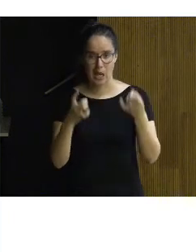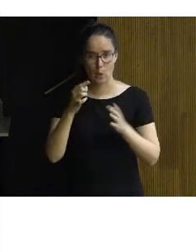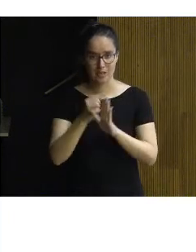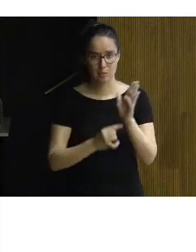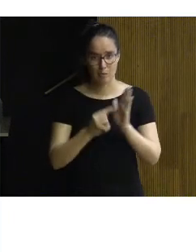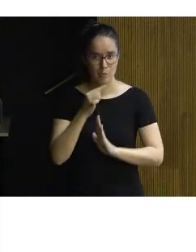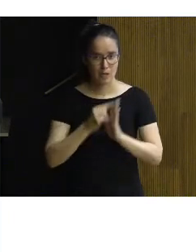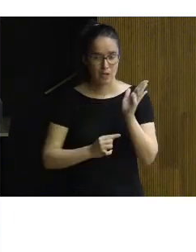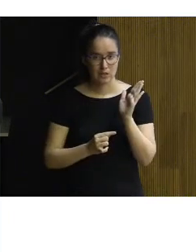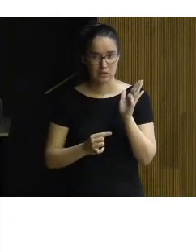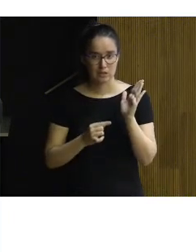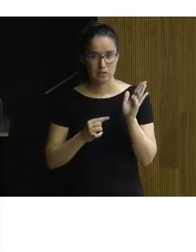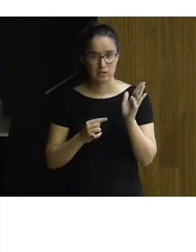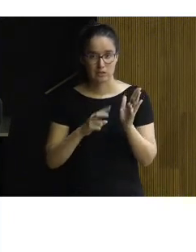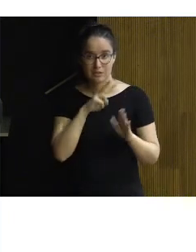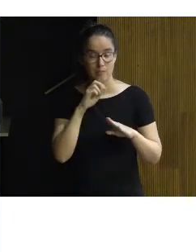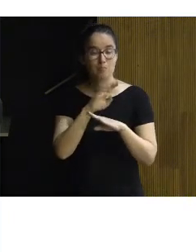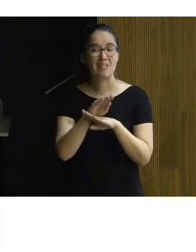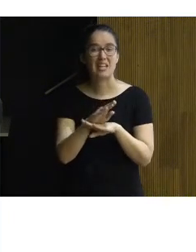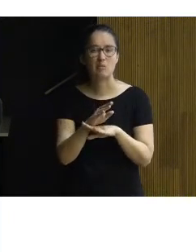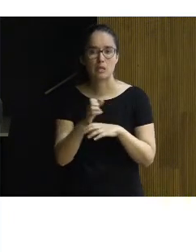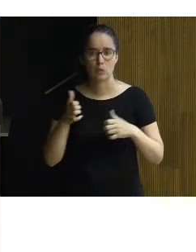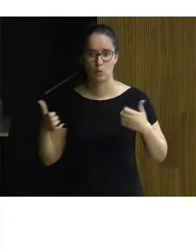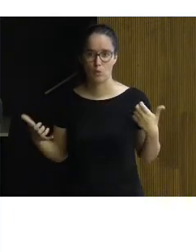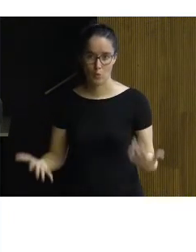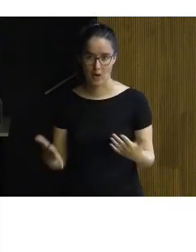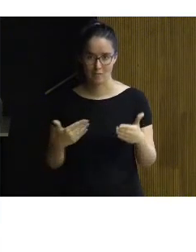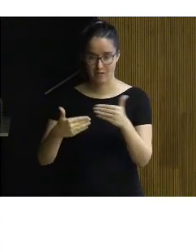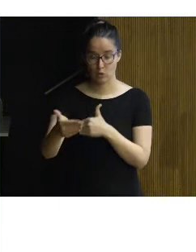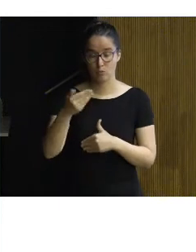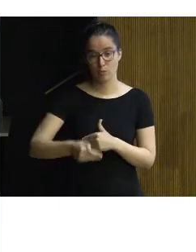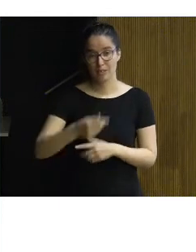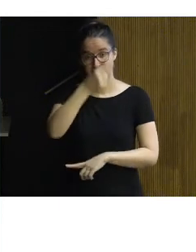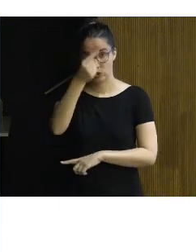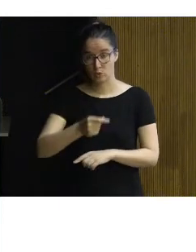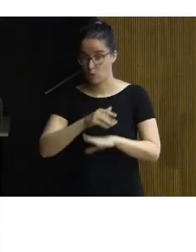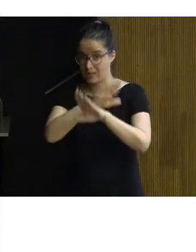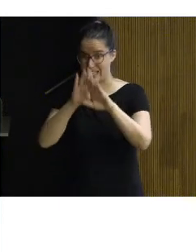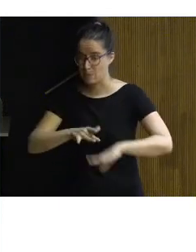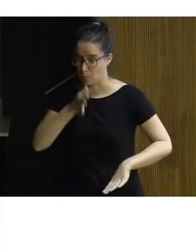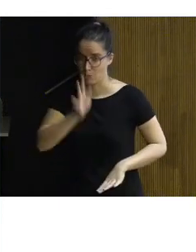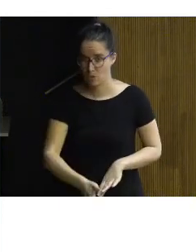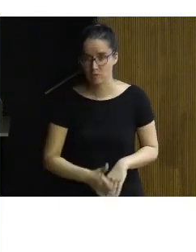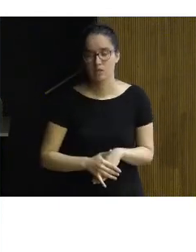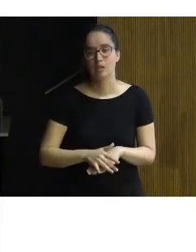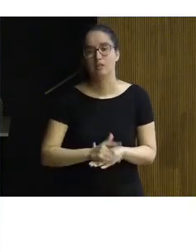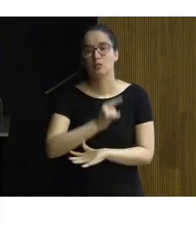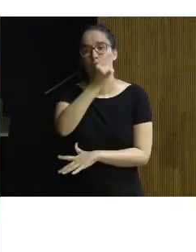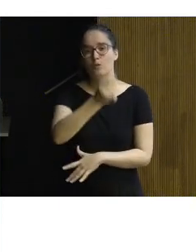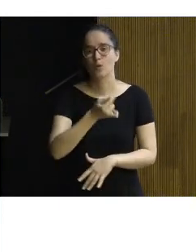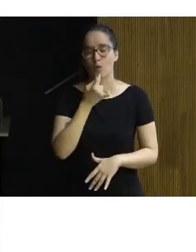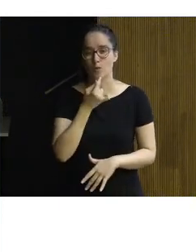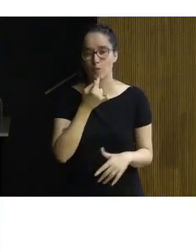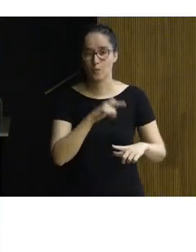medidas qué mantenimiento conlleva eso es importante este es un dibujo y termino con esto lo prometo es porque como habéis